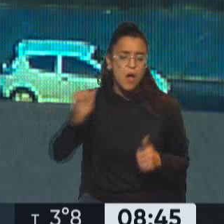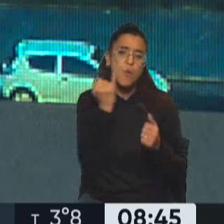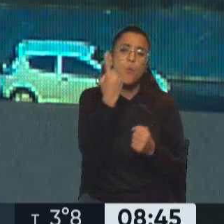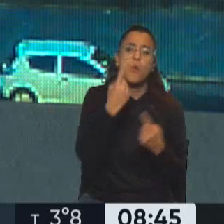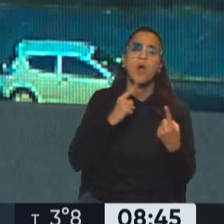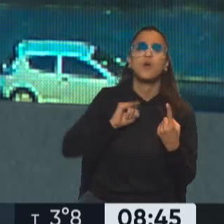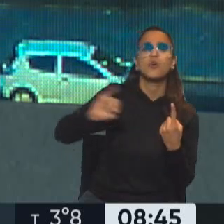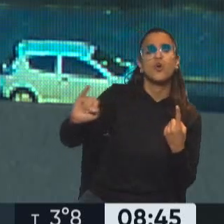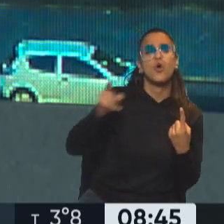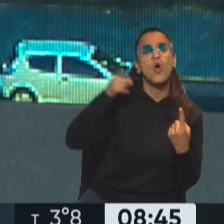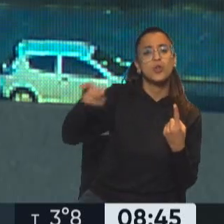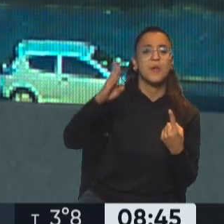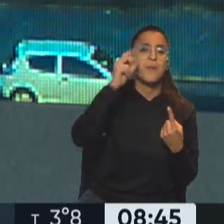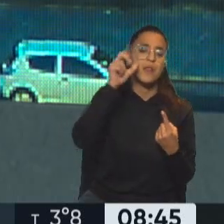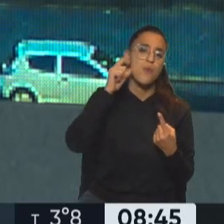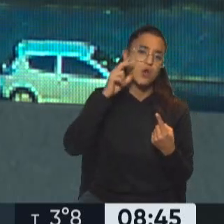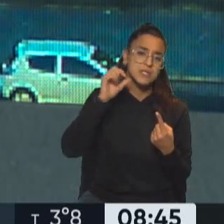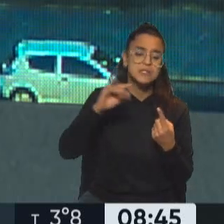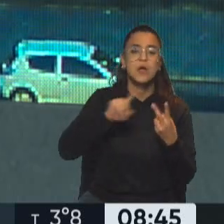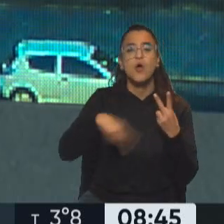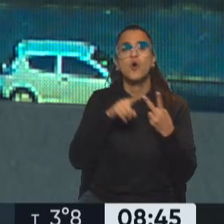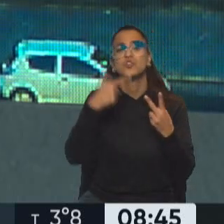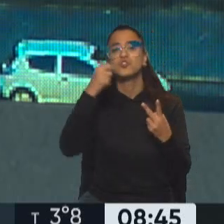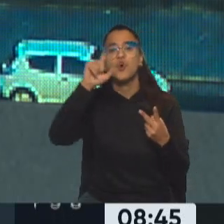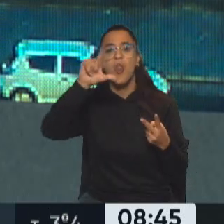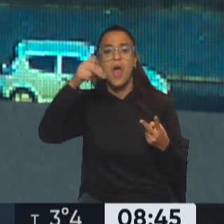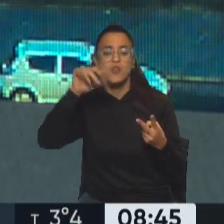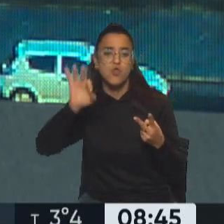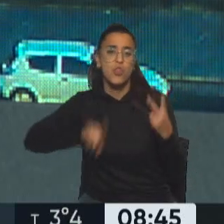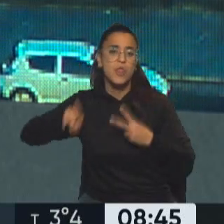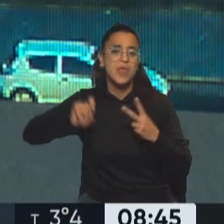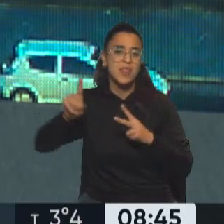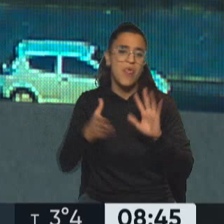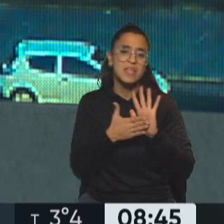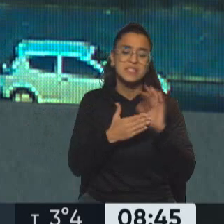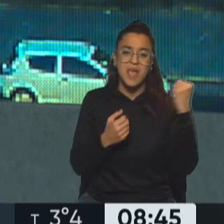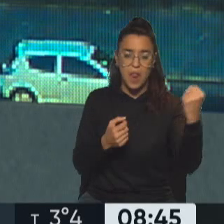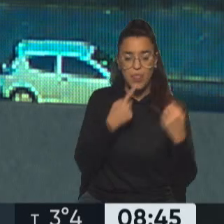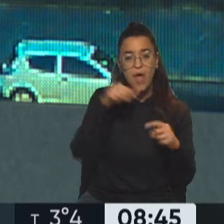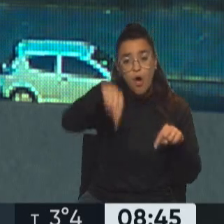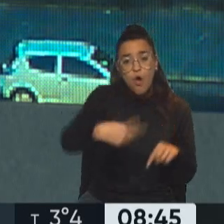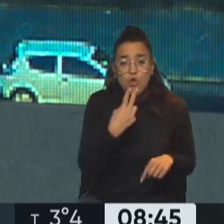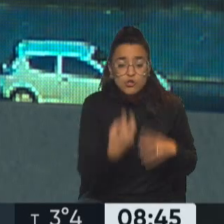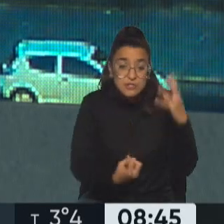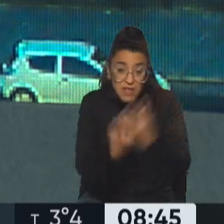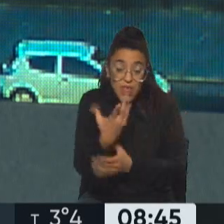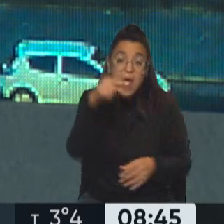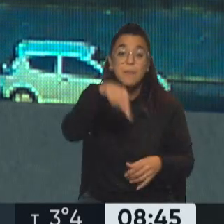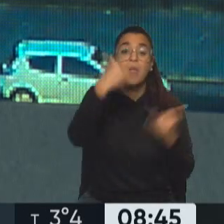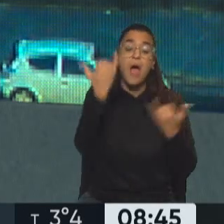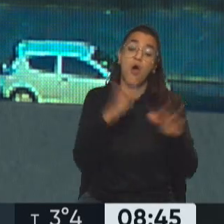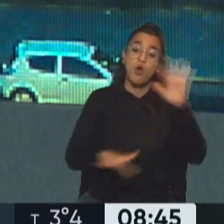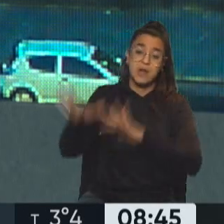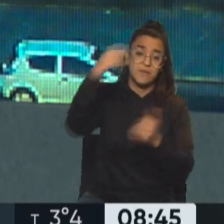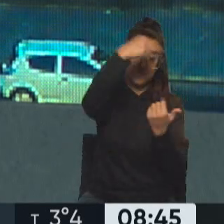contra Beliboni del Polo Obrero, la otra contra Gabriel Solano, uno de los dirigentes de izquierda, y hoy a las 11 de la mañana las distintas